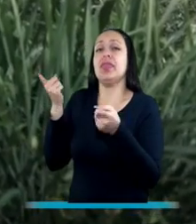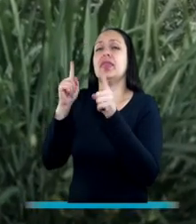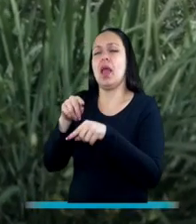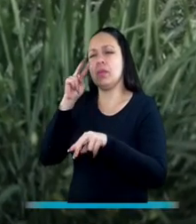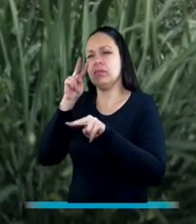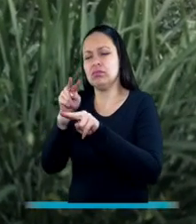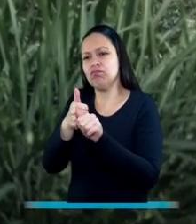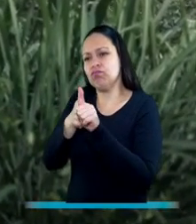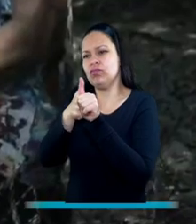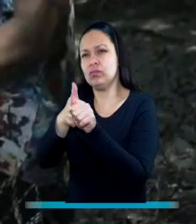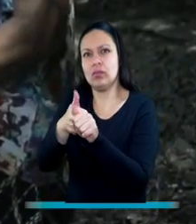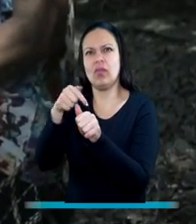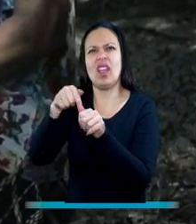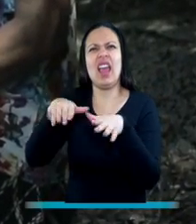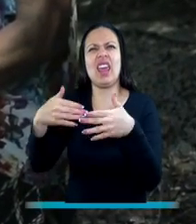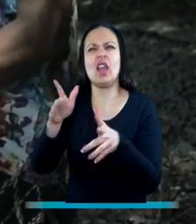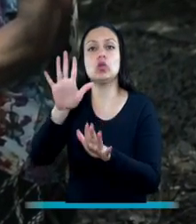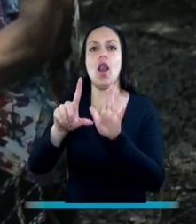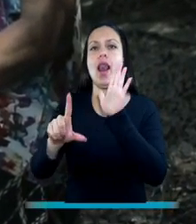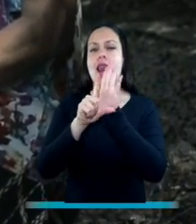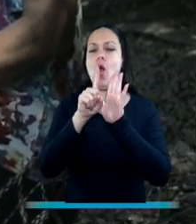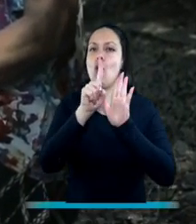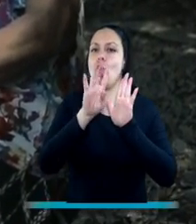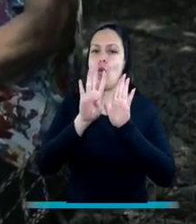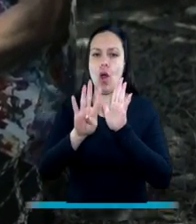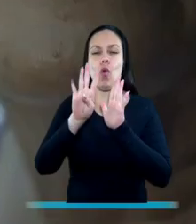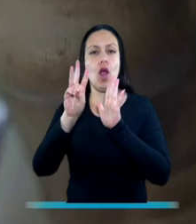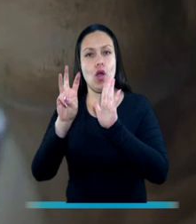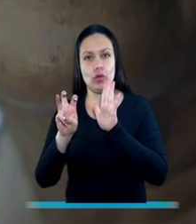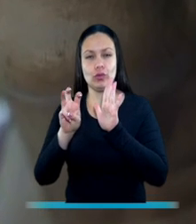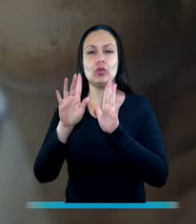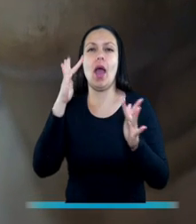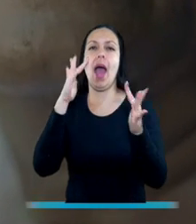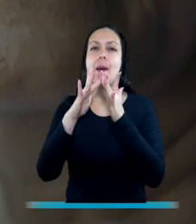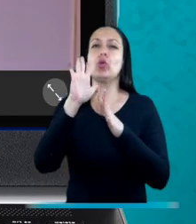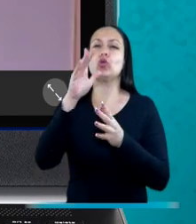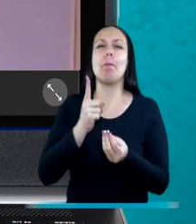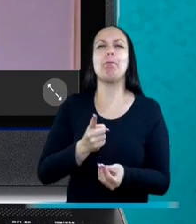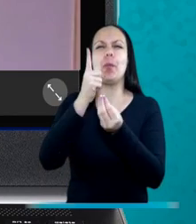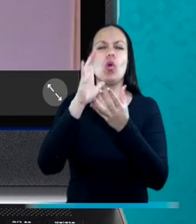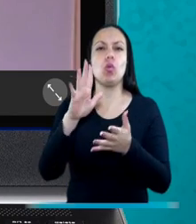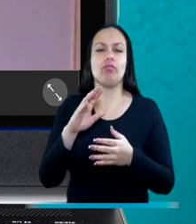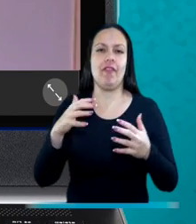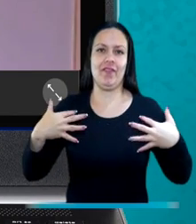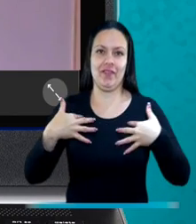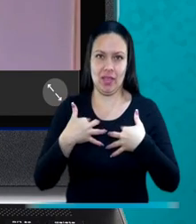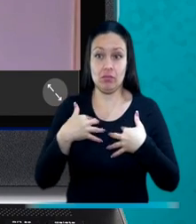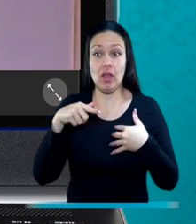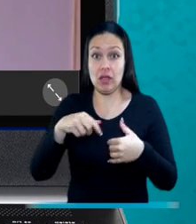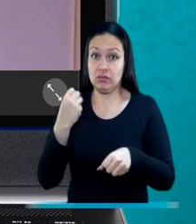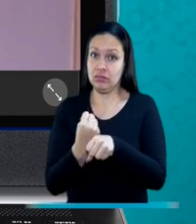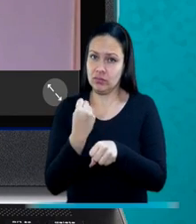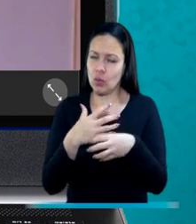es toda la política pública de víctimas, para responder a las peticiones de los ciudadanos que buscan los servicios de la Procuraduría